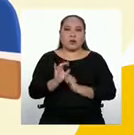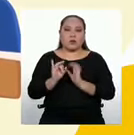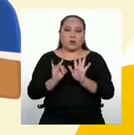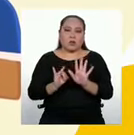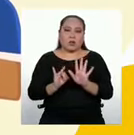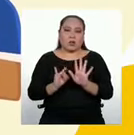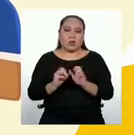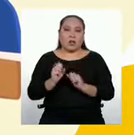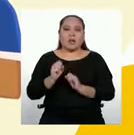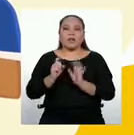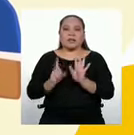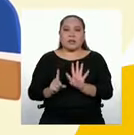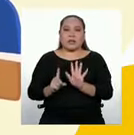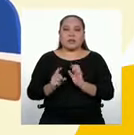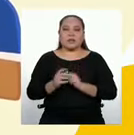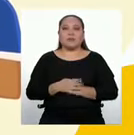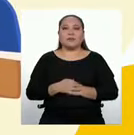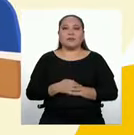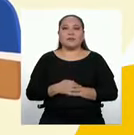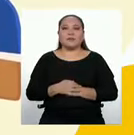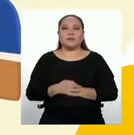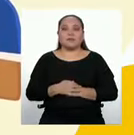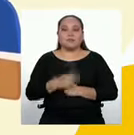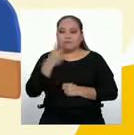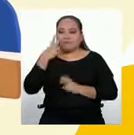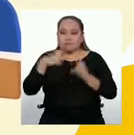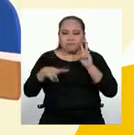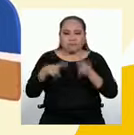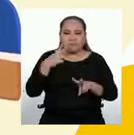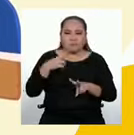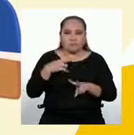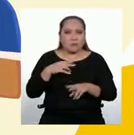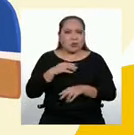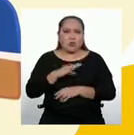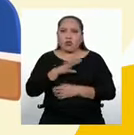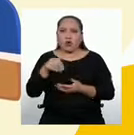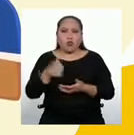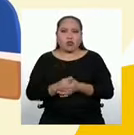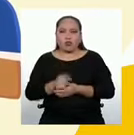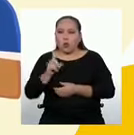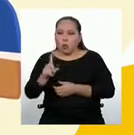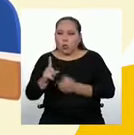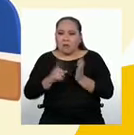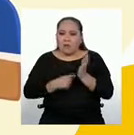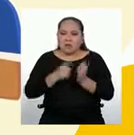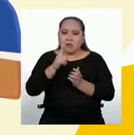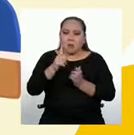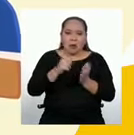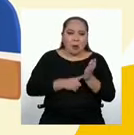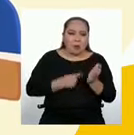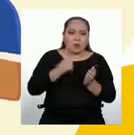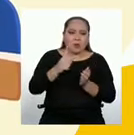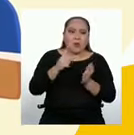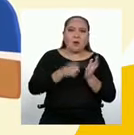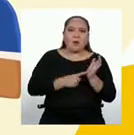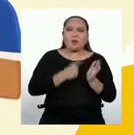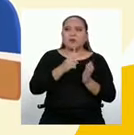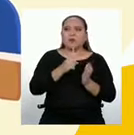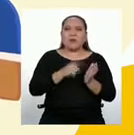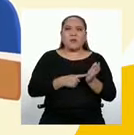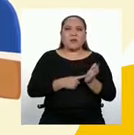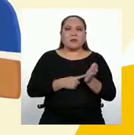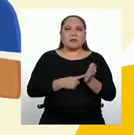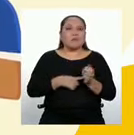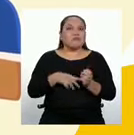7 y 6. Observamos que todos los valores aparecen solo una vez, por lo que tienen la misma